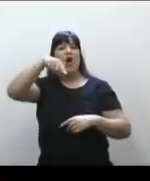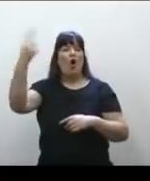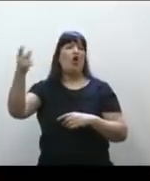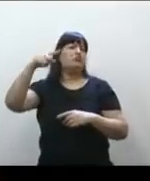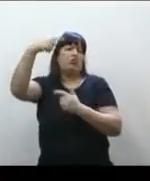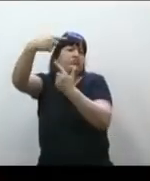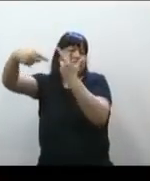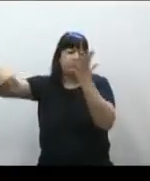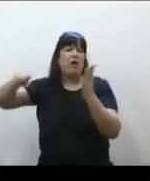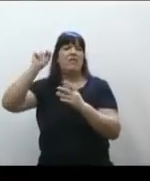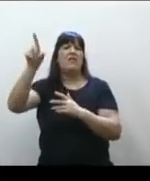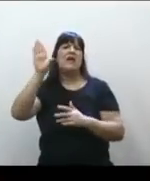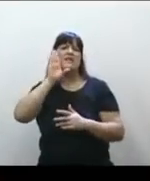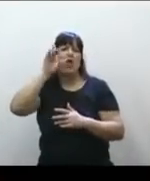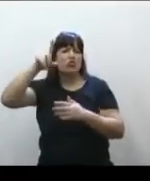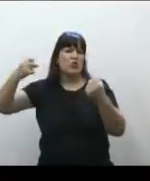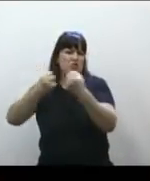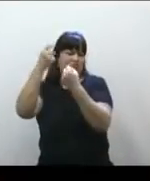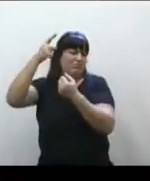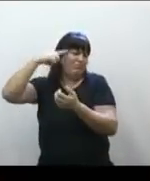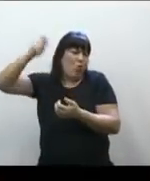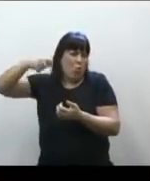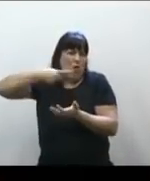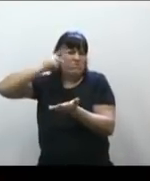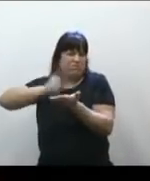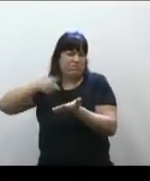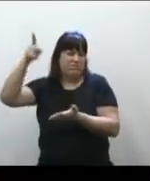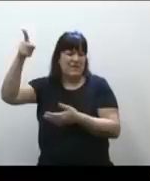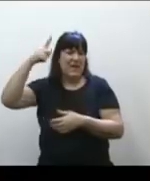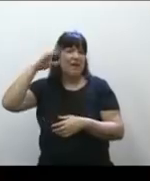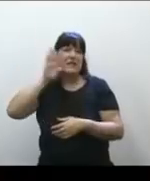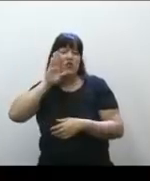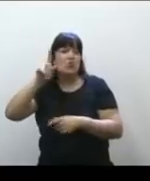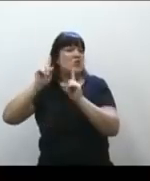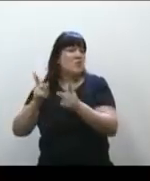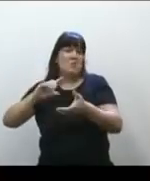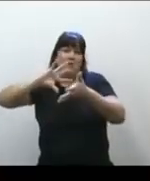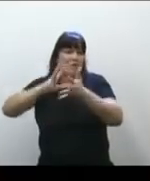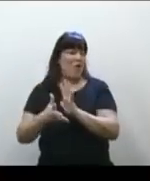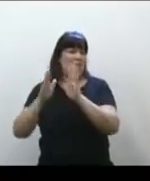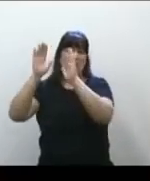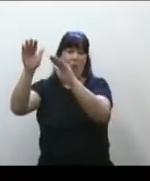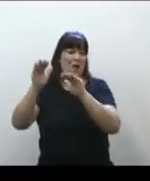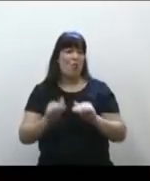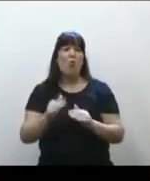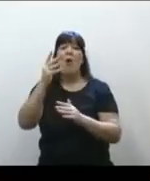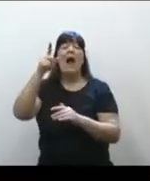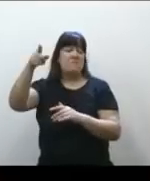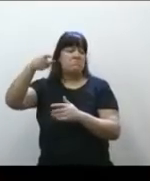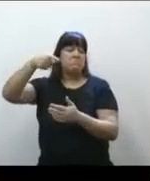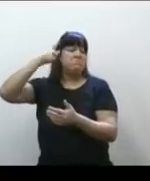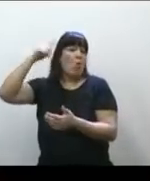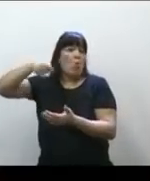y luego ratificado por la Corte de los Estados Unidos, también pasa el mismo derrotero, falla la Corte,